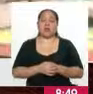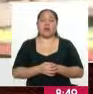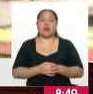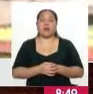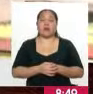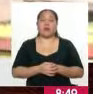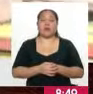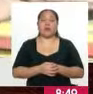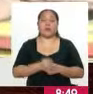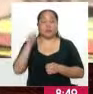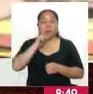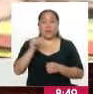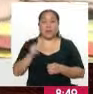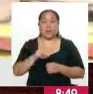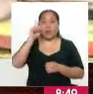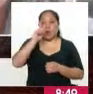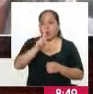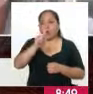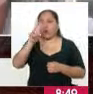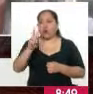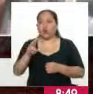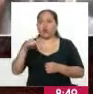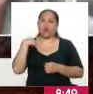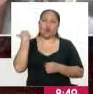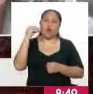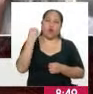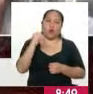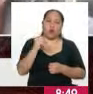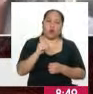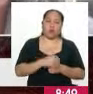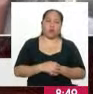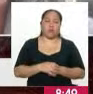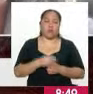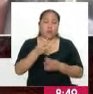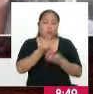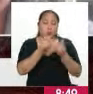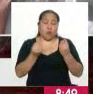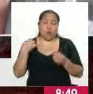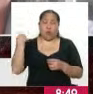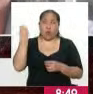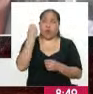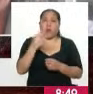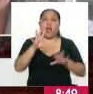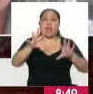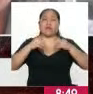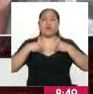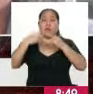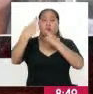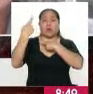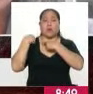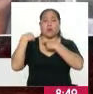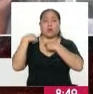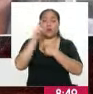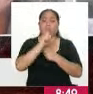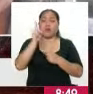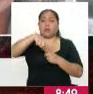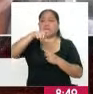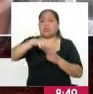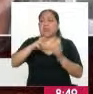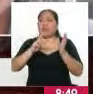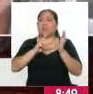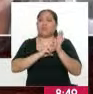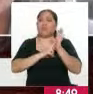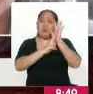el hecho de que haya uno o dos jóvenes, personas bastante jóvenes, asumiendo una responsabilidad, no debería significar una